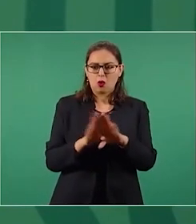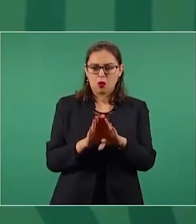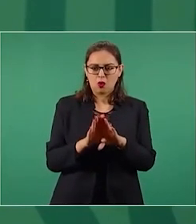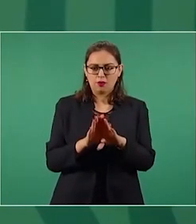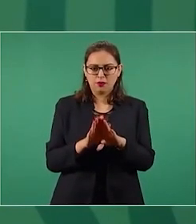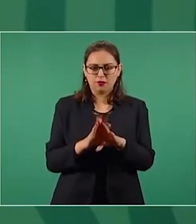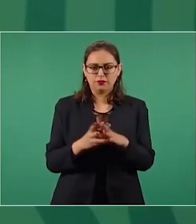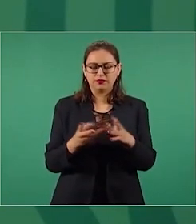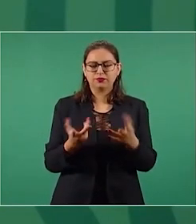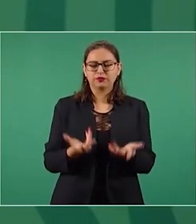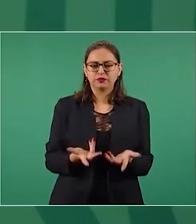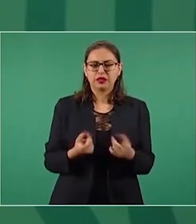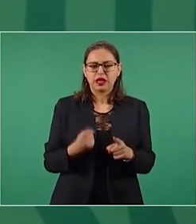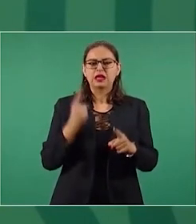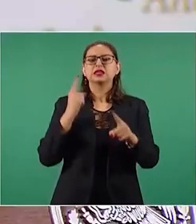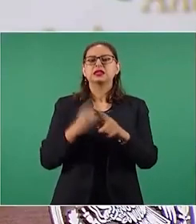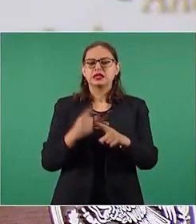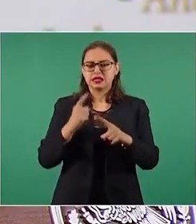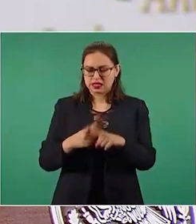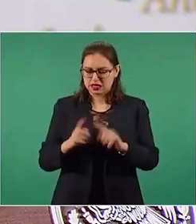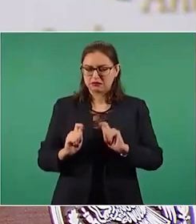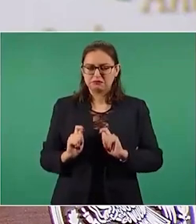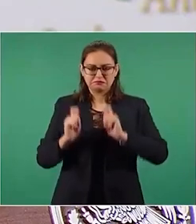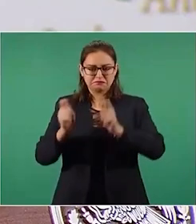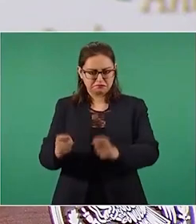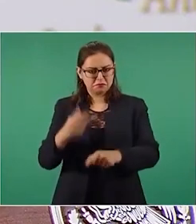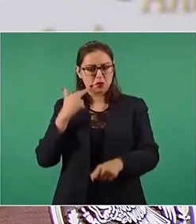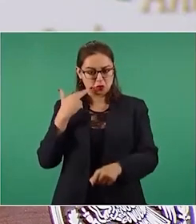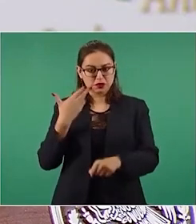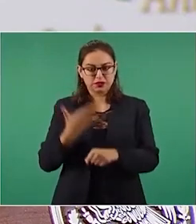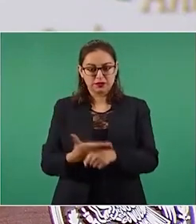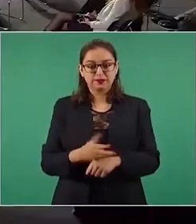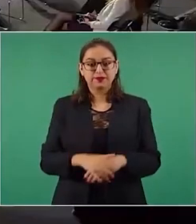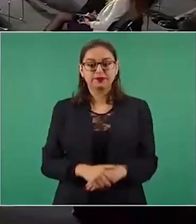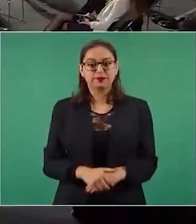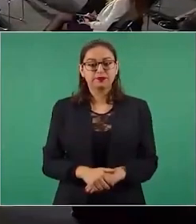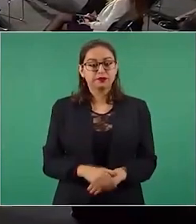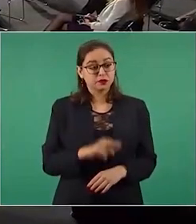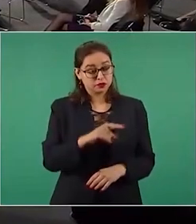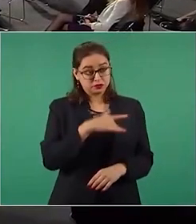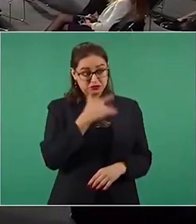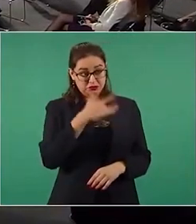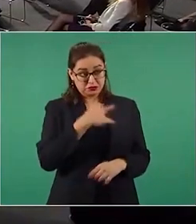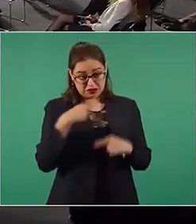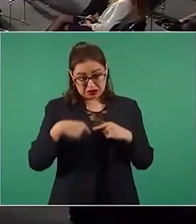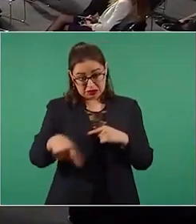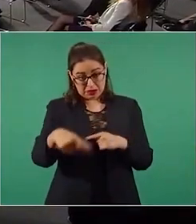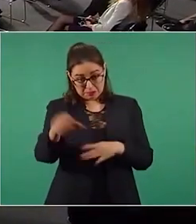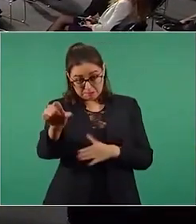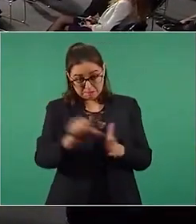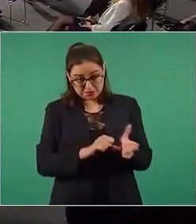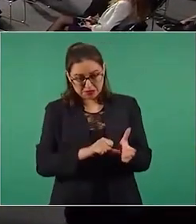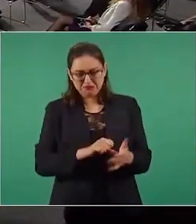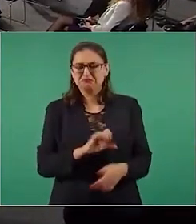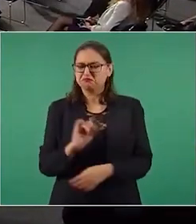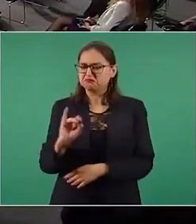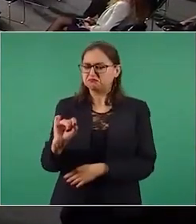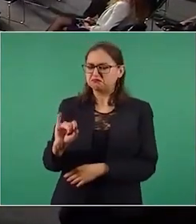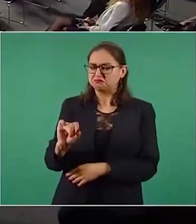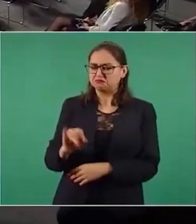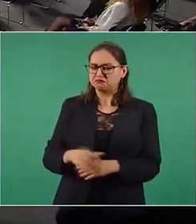ocupar ese cargo. ¿Considera que en este mes, por ejemplo, podríamos saberlo? Este mes,